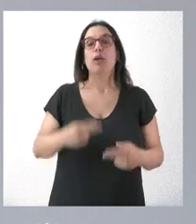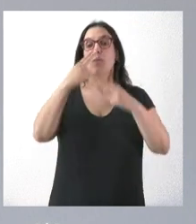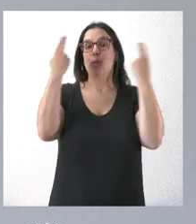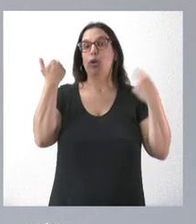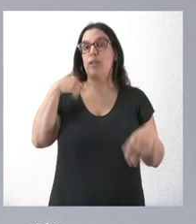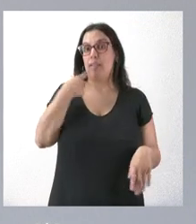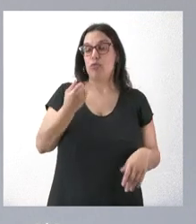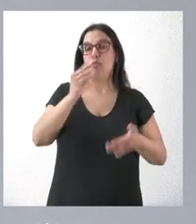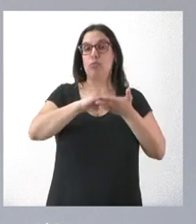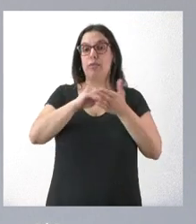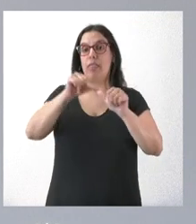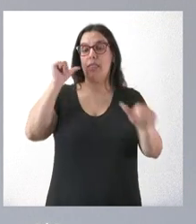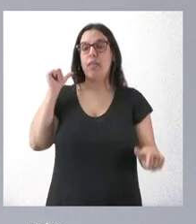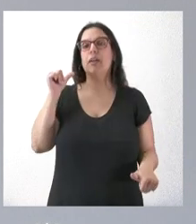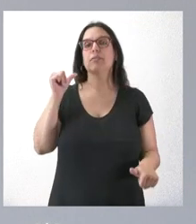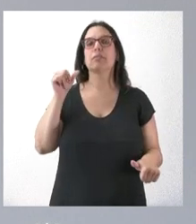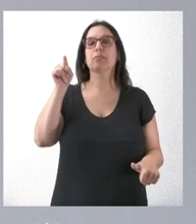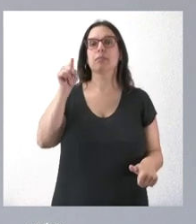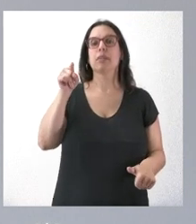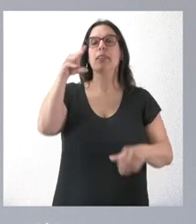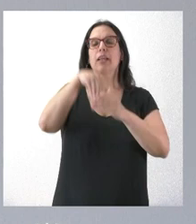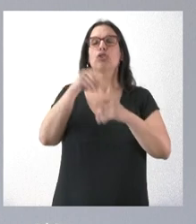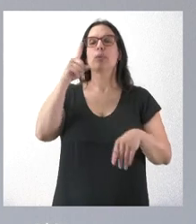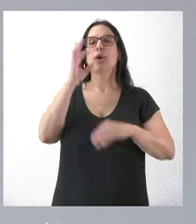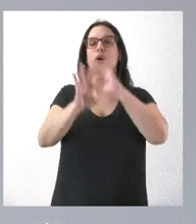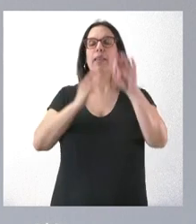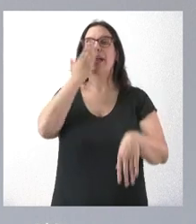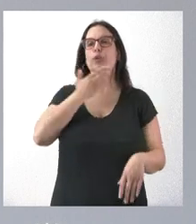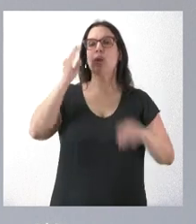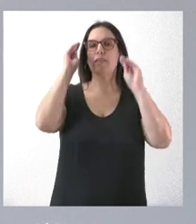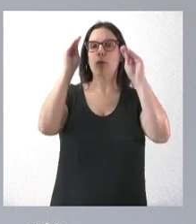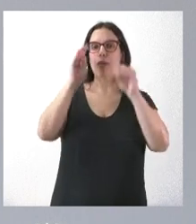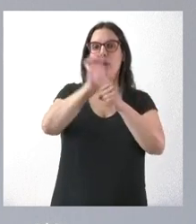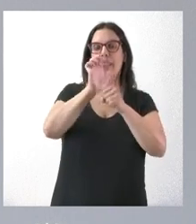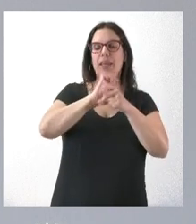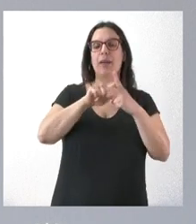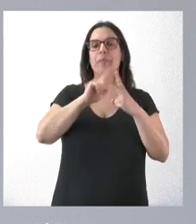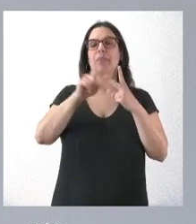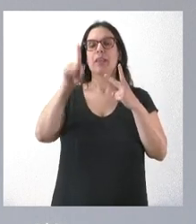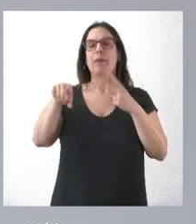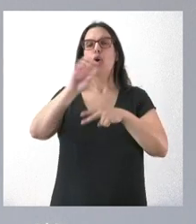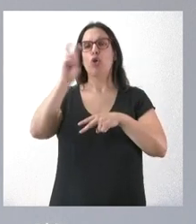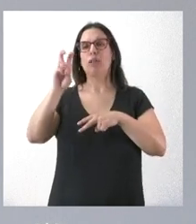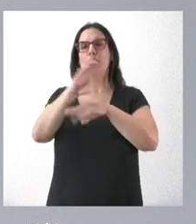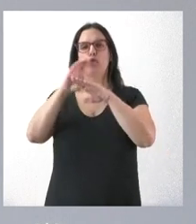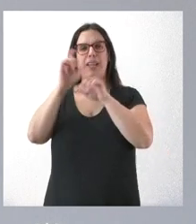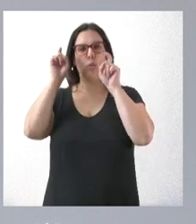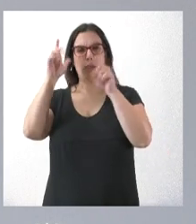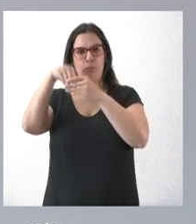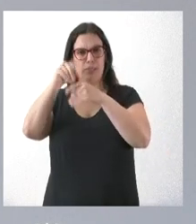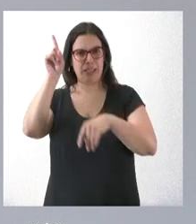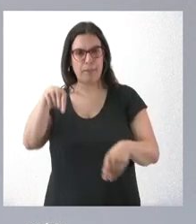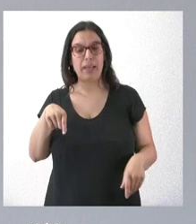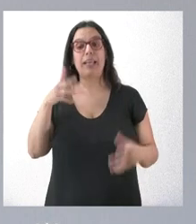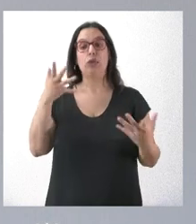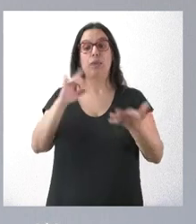en alguna ocasión que ahí va a albergar la escuela de una escuela de formación del ECIL otra de la Consejería de Educación y por lo tanto la concreción